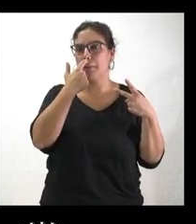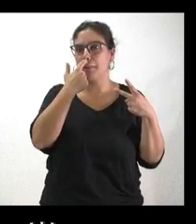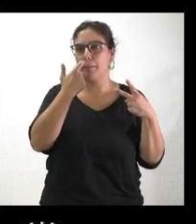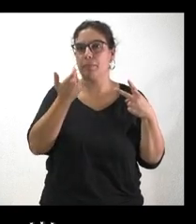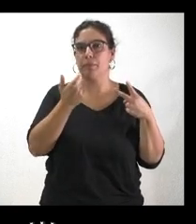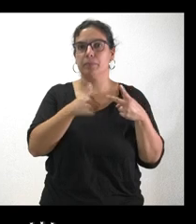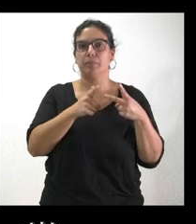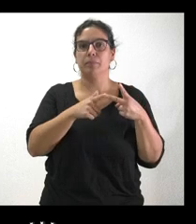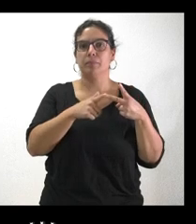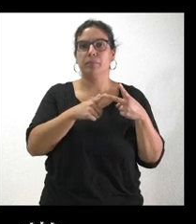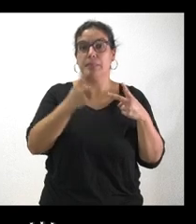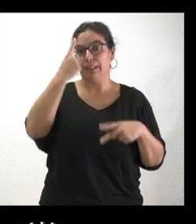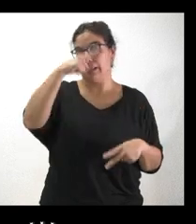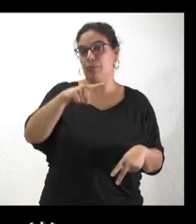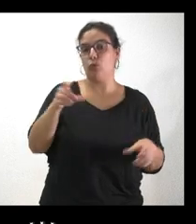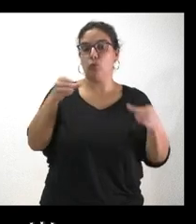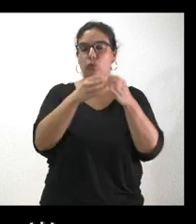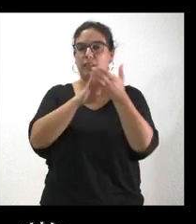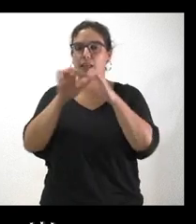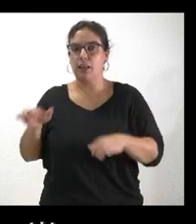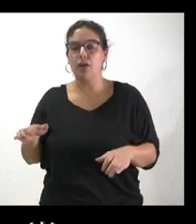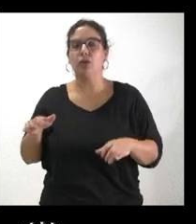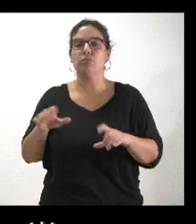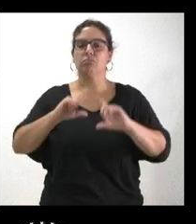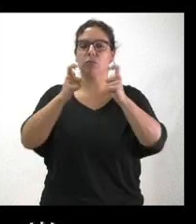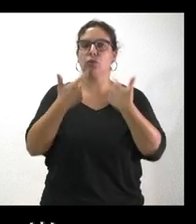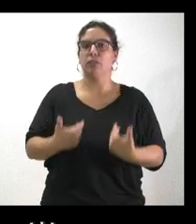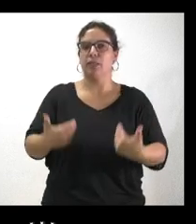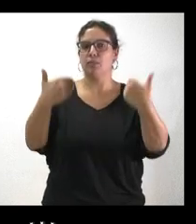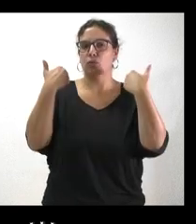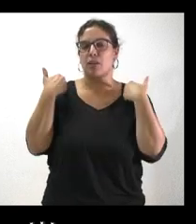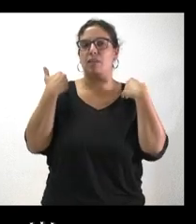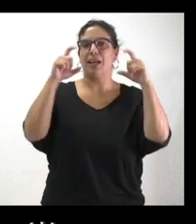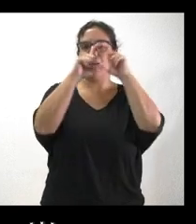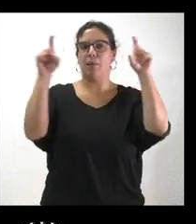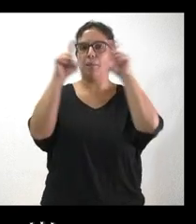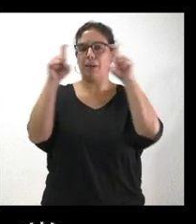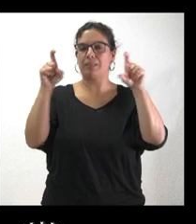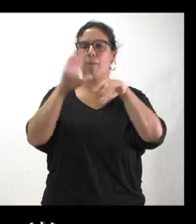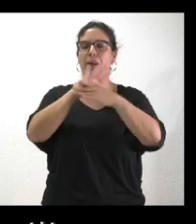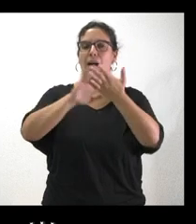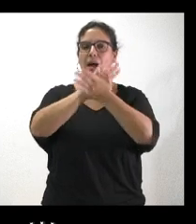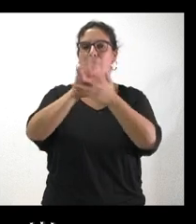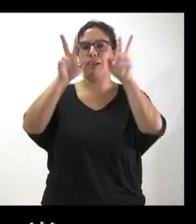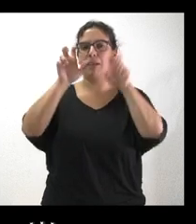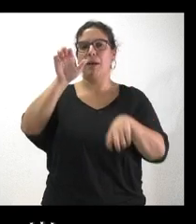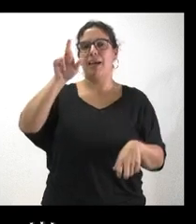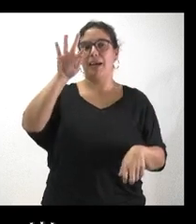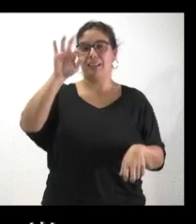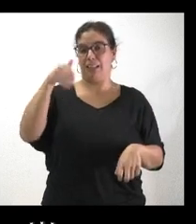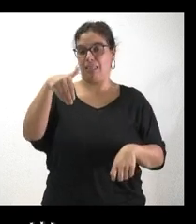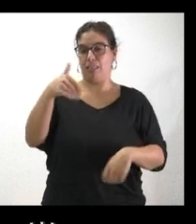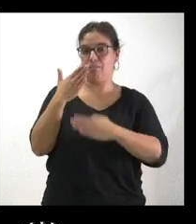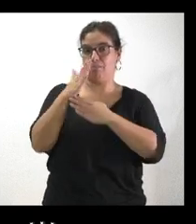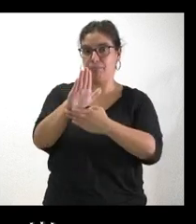que la Junta de Castilla y León se ha reunido con responsables de la empresa para abordar el ERTE que están a punto de